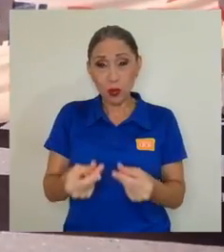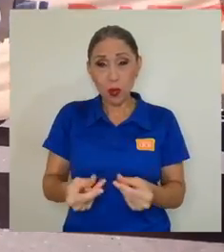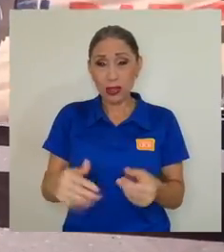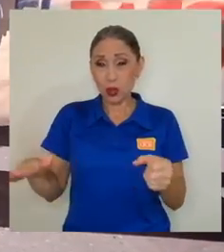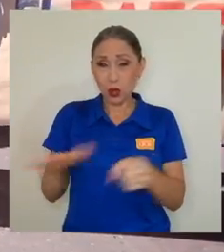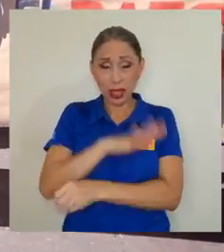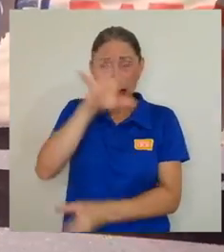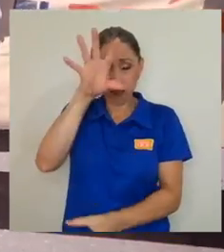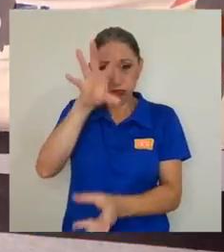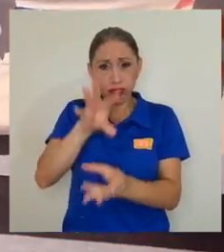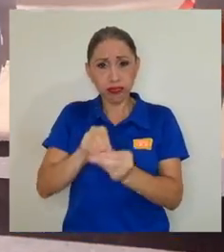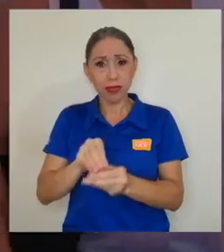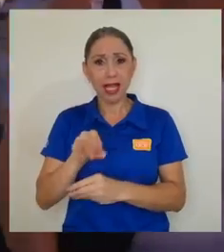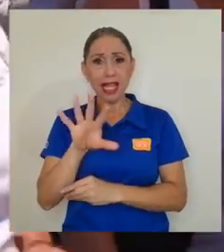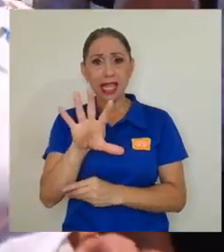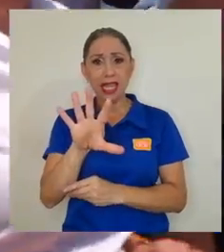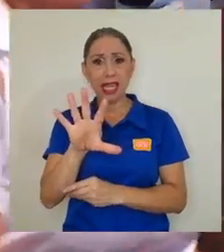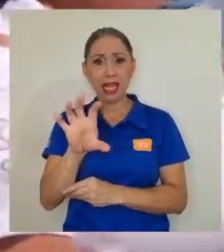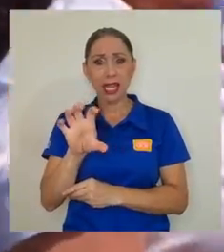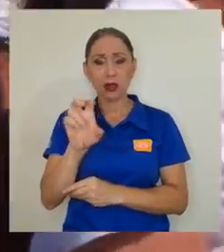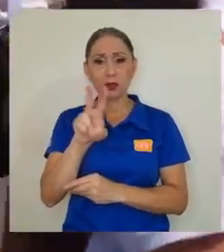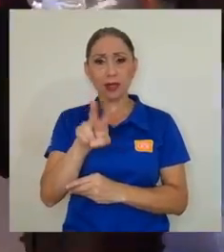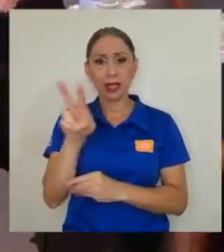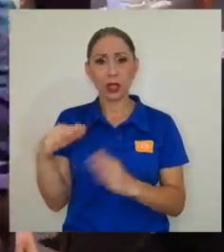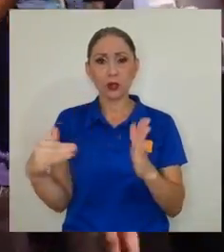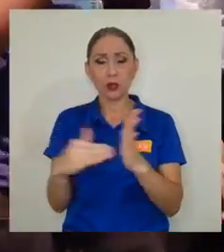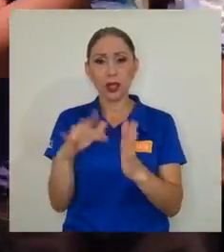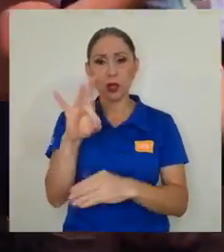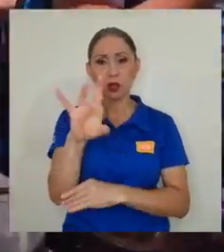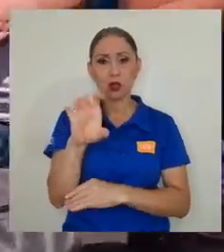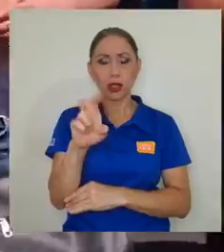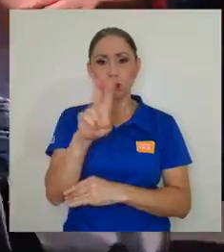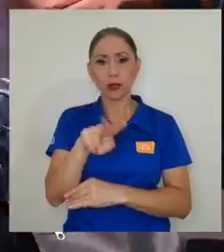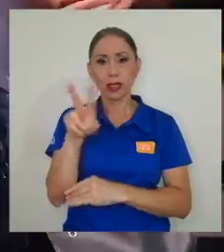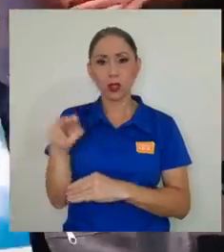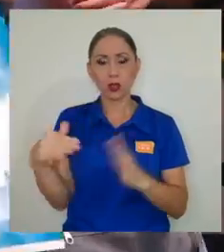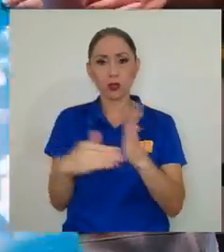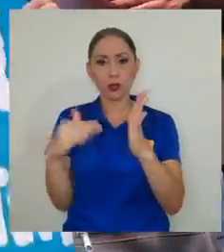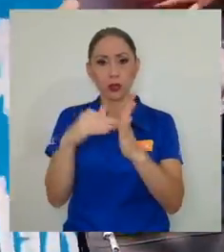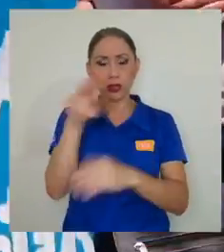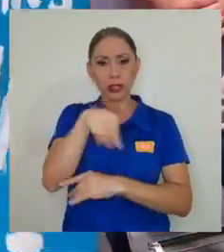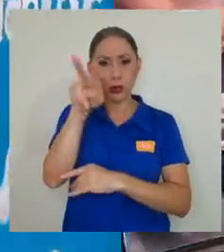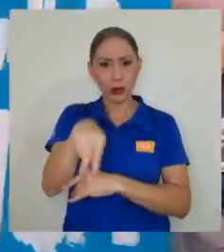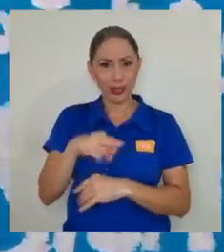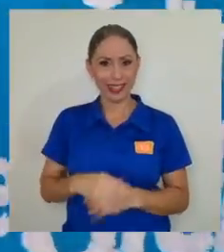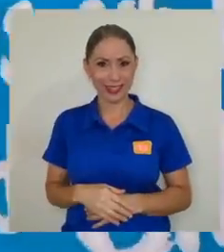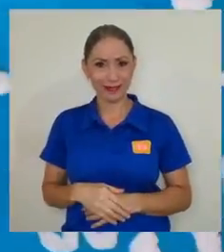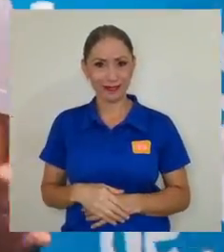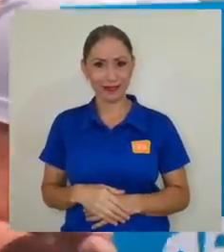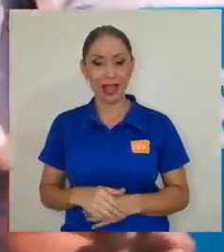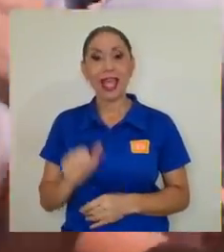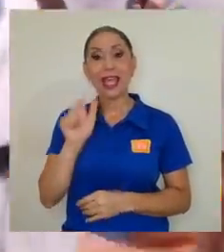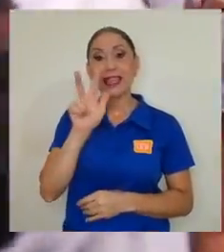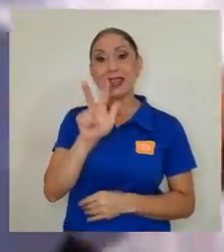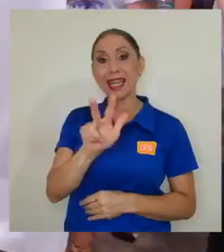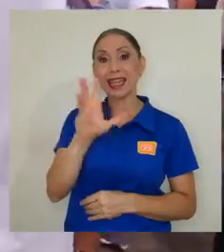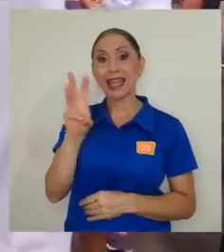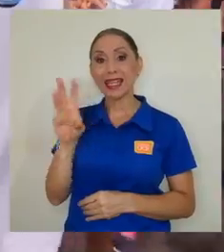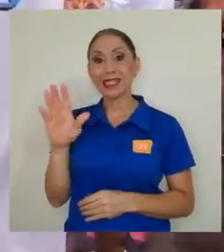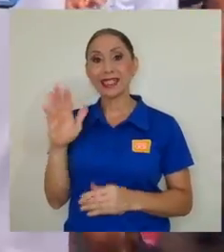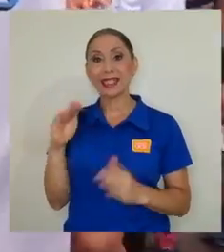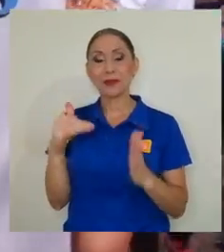total para ese periodo será de 522.822 millones de colones y de 36